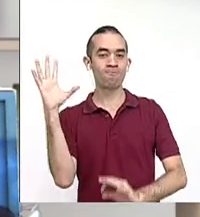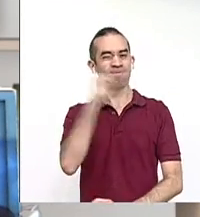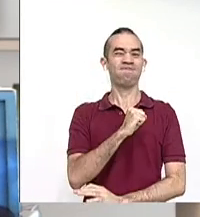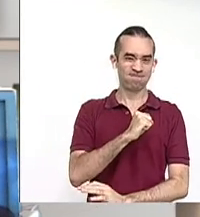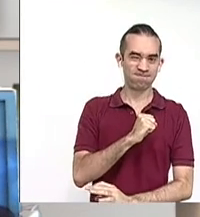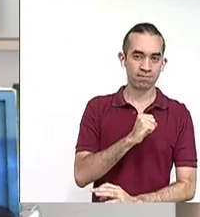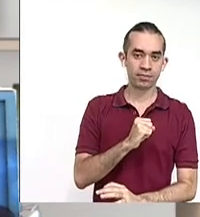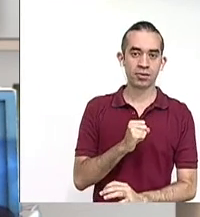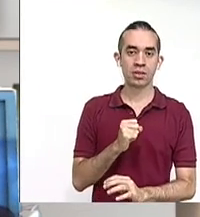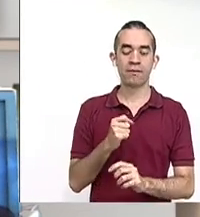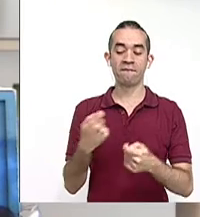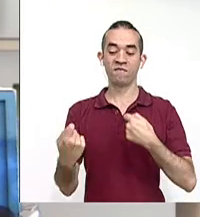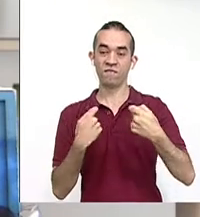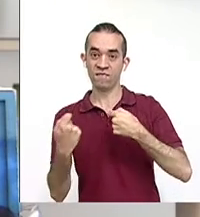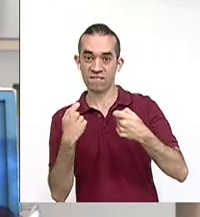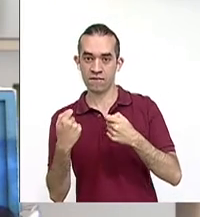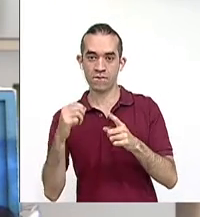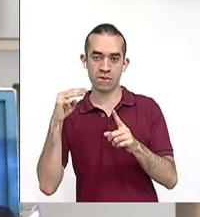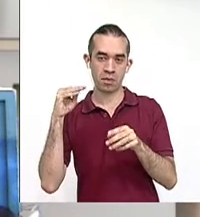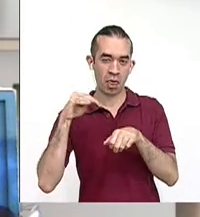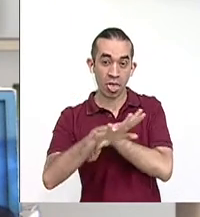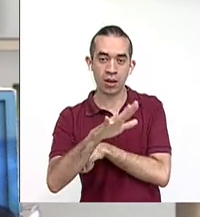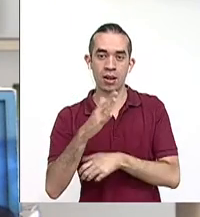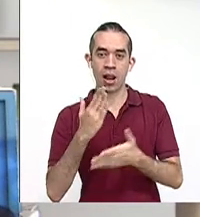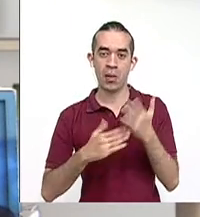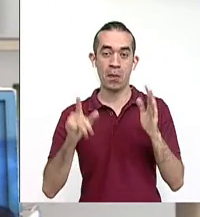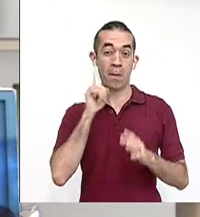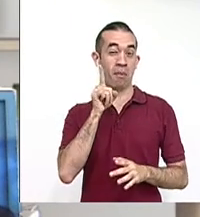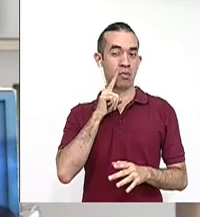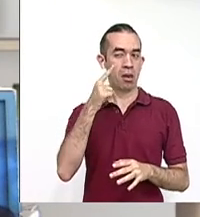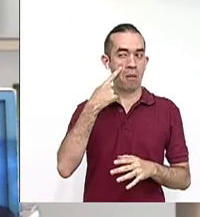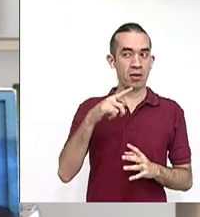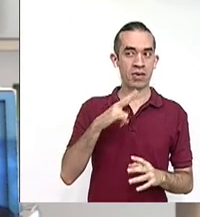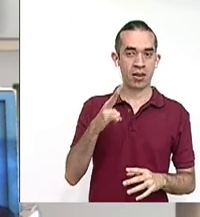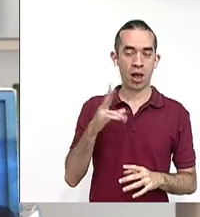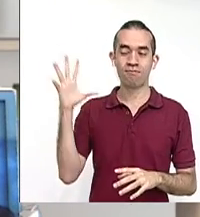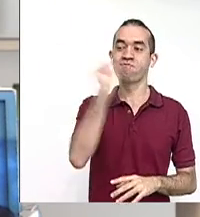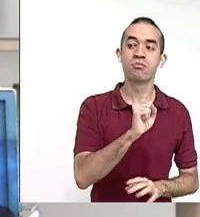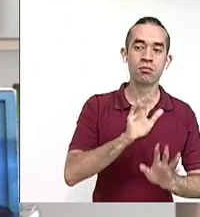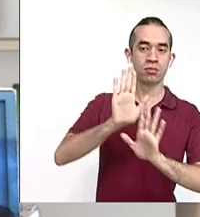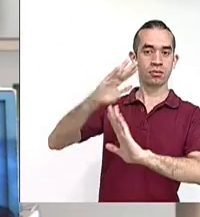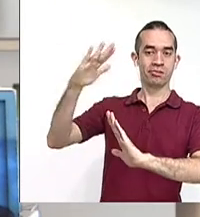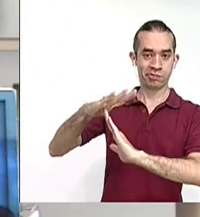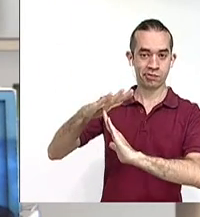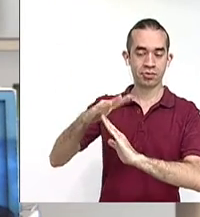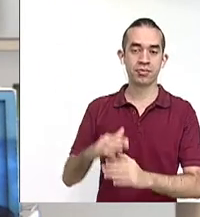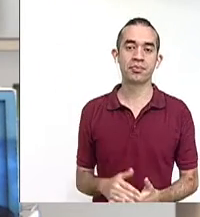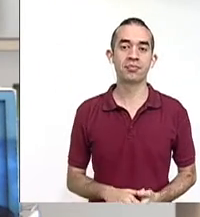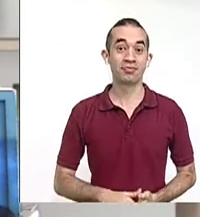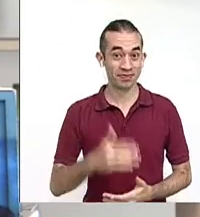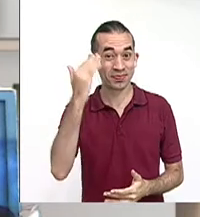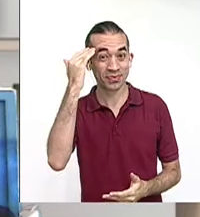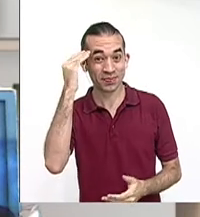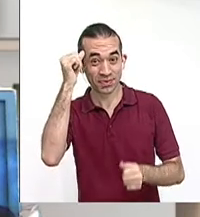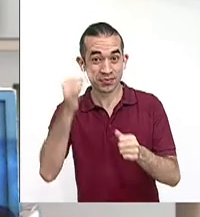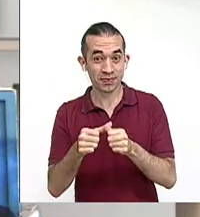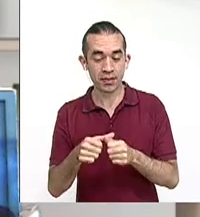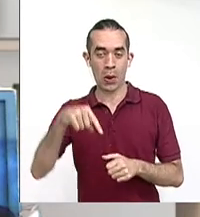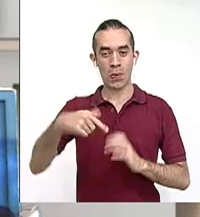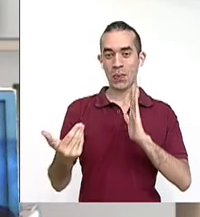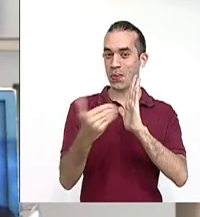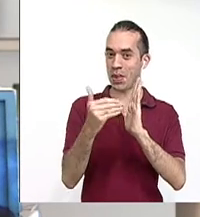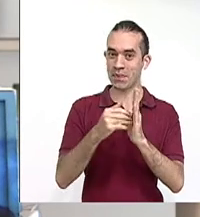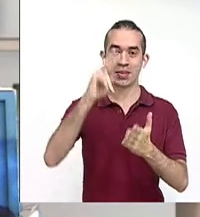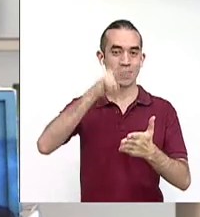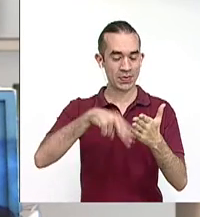nos quieren manipular a través de un mensaje falace. Pues bien, hoy volvemos a reforzar nuestras habilidades de comprensión de lectura